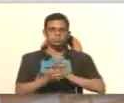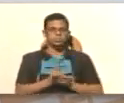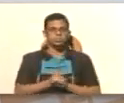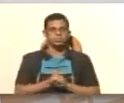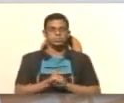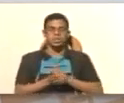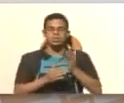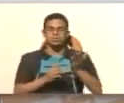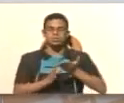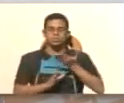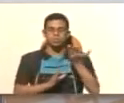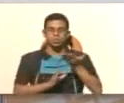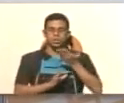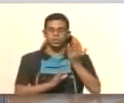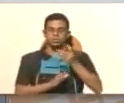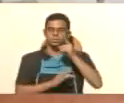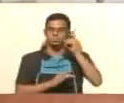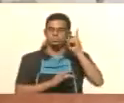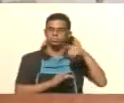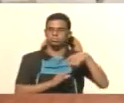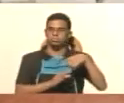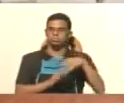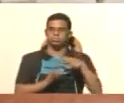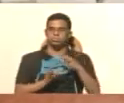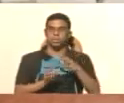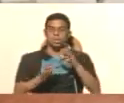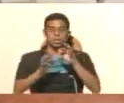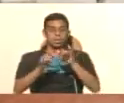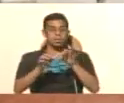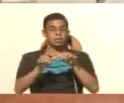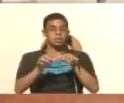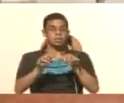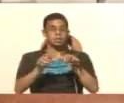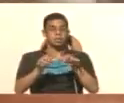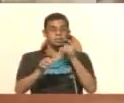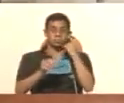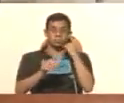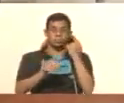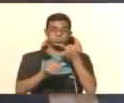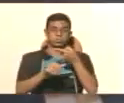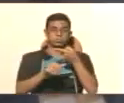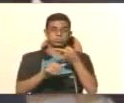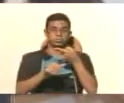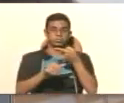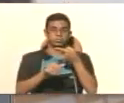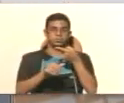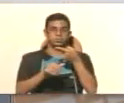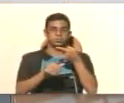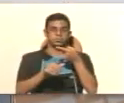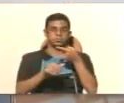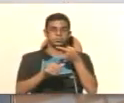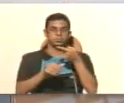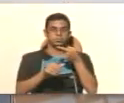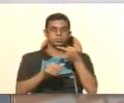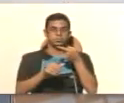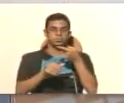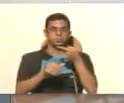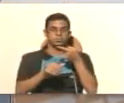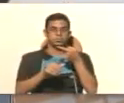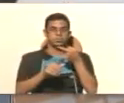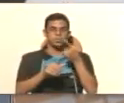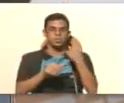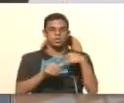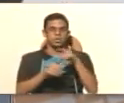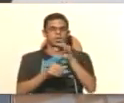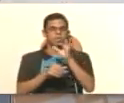y es importante también destacar en este punto que el teclado, que vemos acá, el teclado tiene